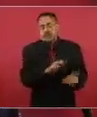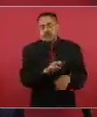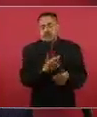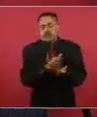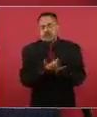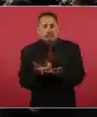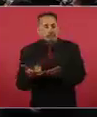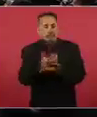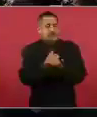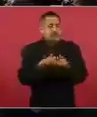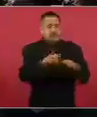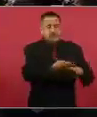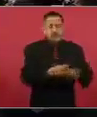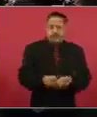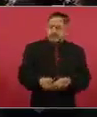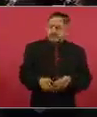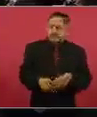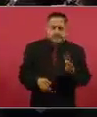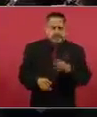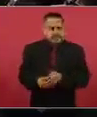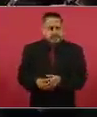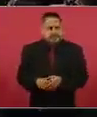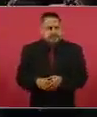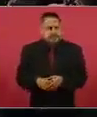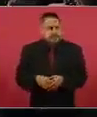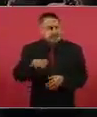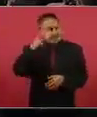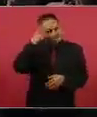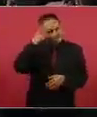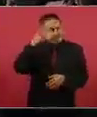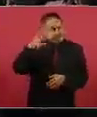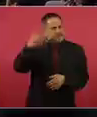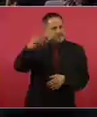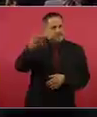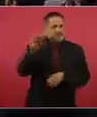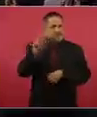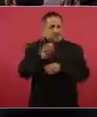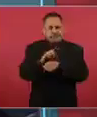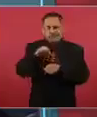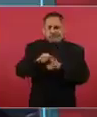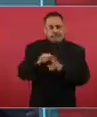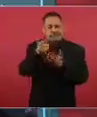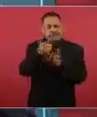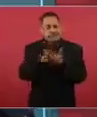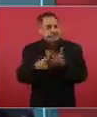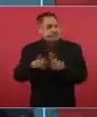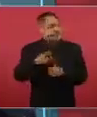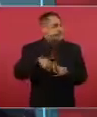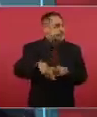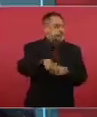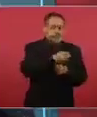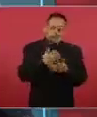Un día vamos a hacer aquí un repaso de los sueldos.